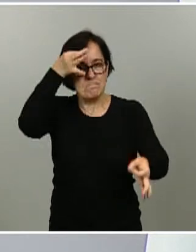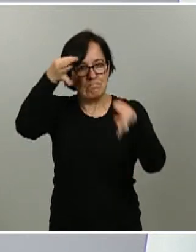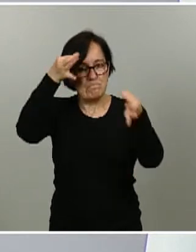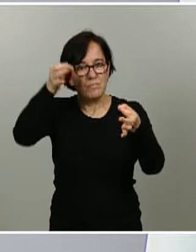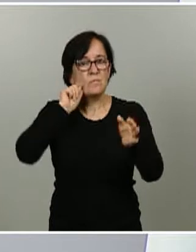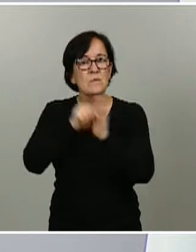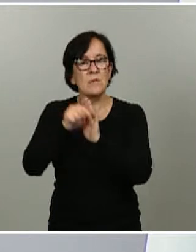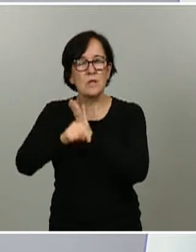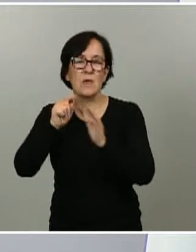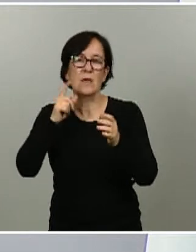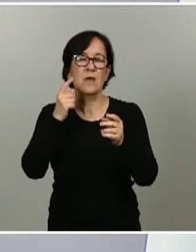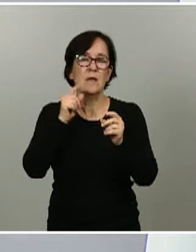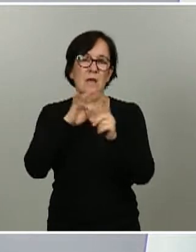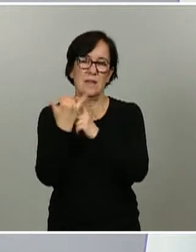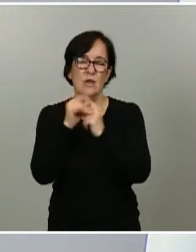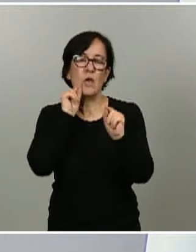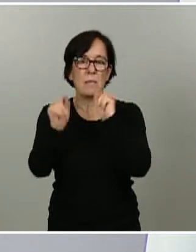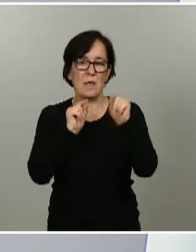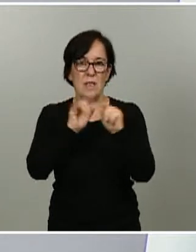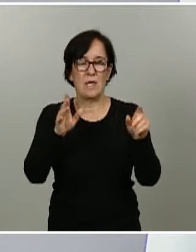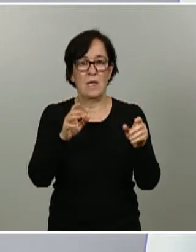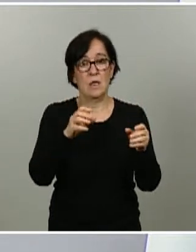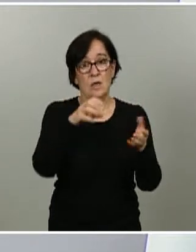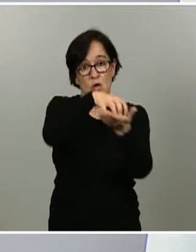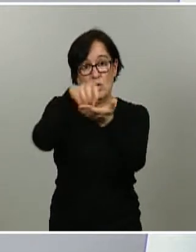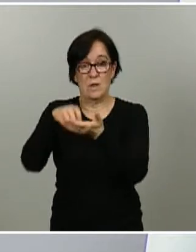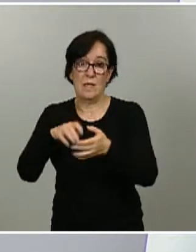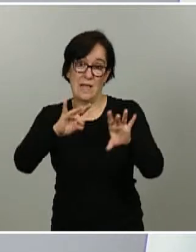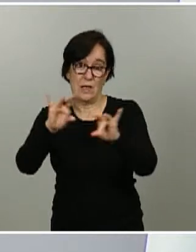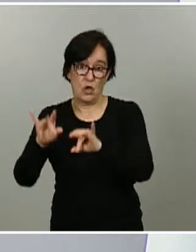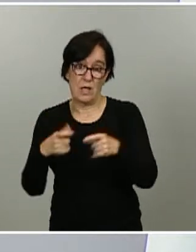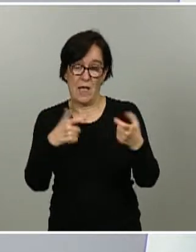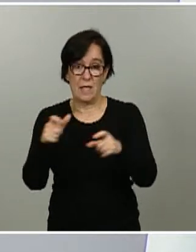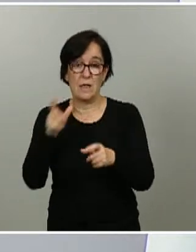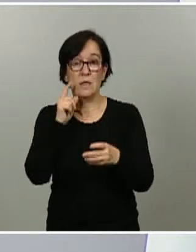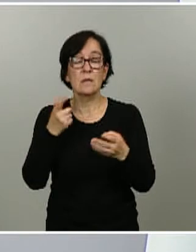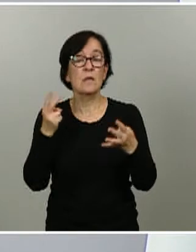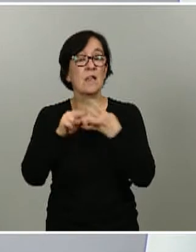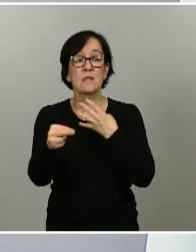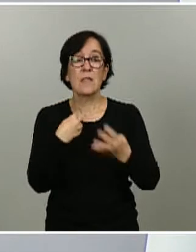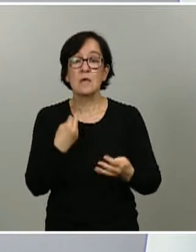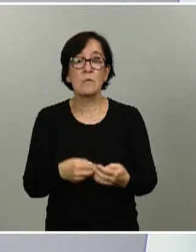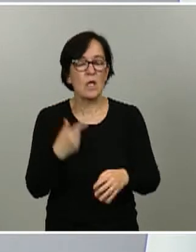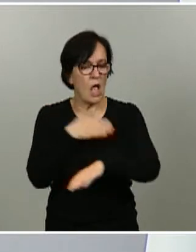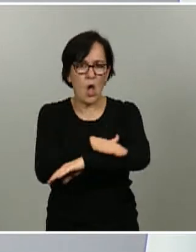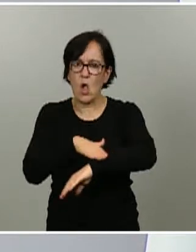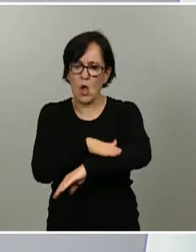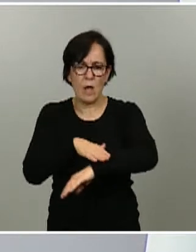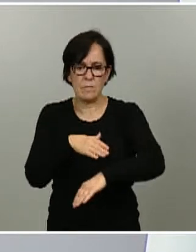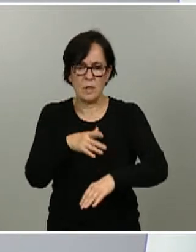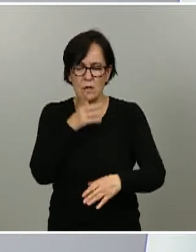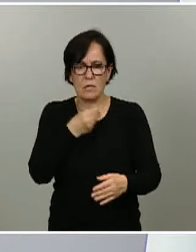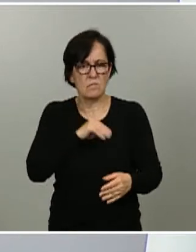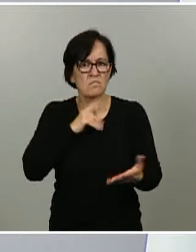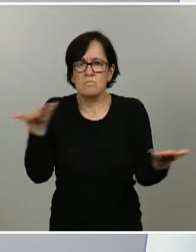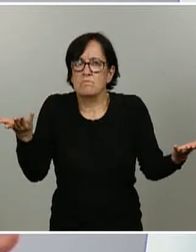epidemiológica en cada una de las unidades territoriales de referencia. Respecto a la transparencia, el Gobierno de España actúa siempre con los máximos estándares de